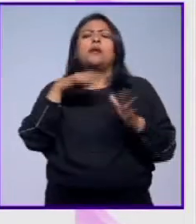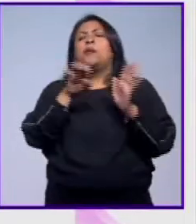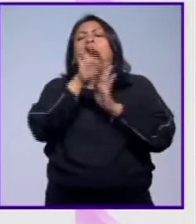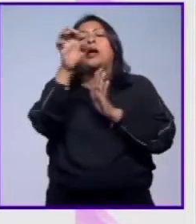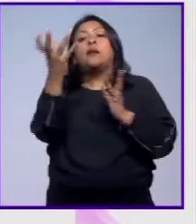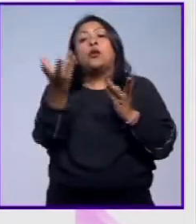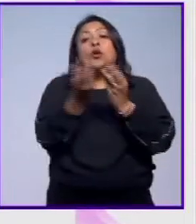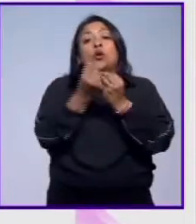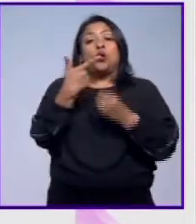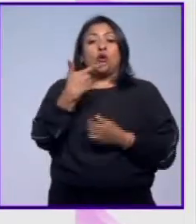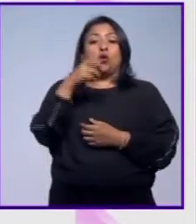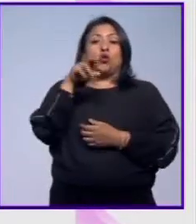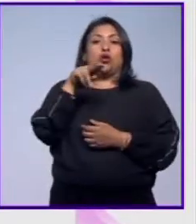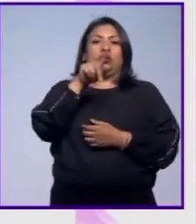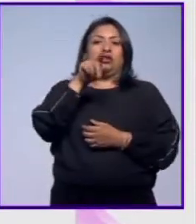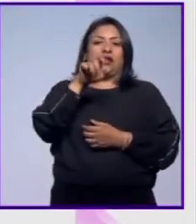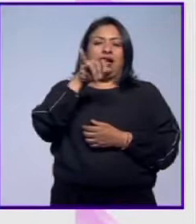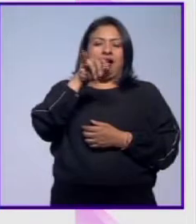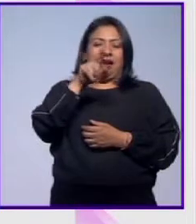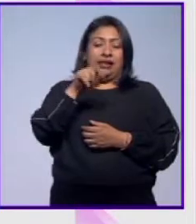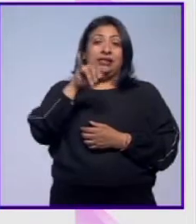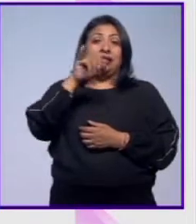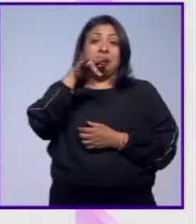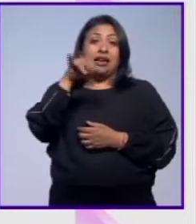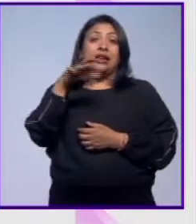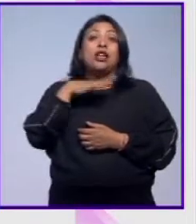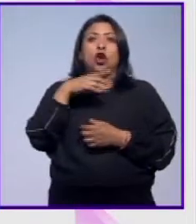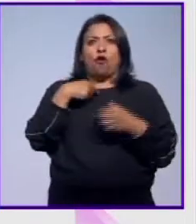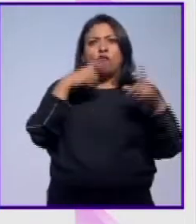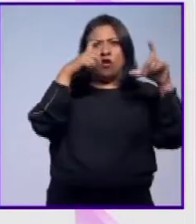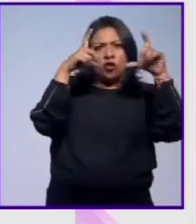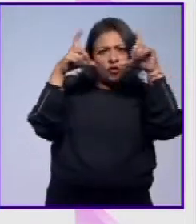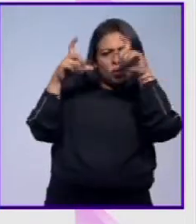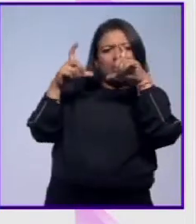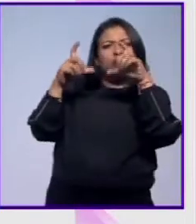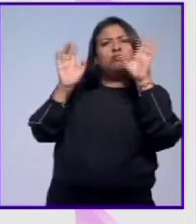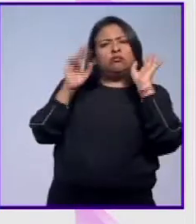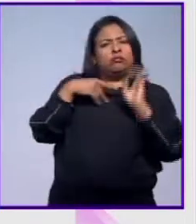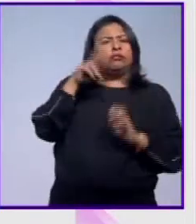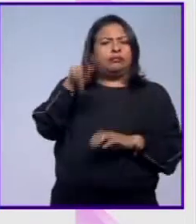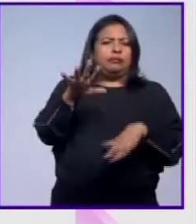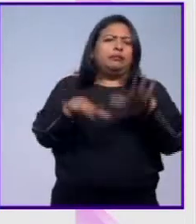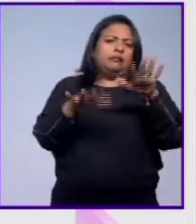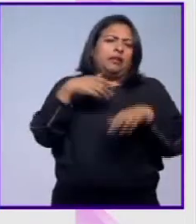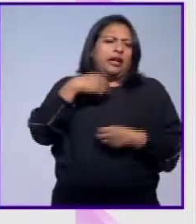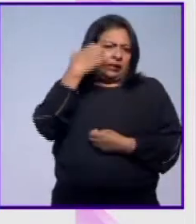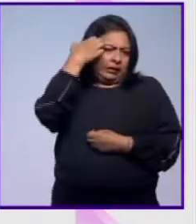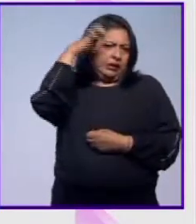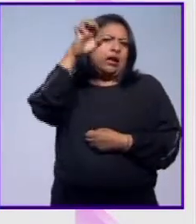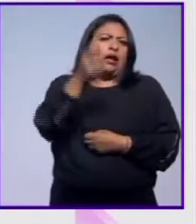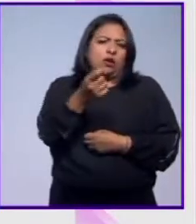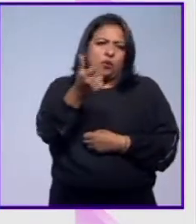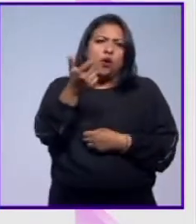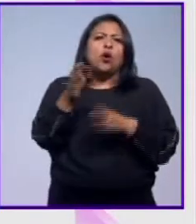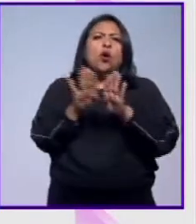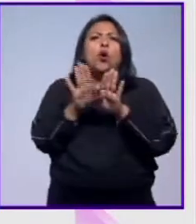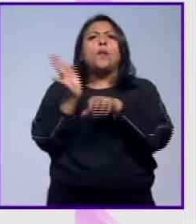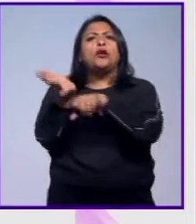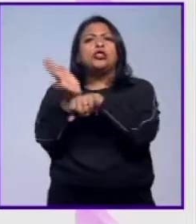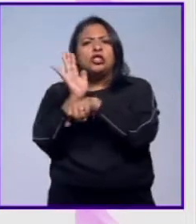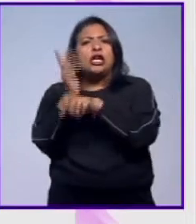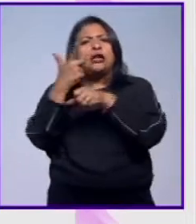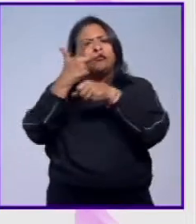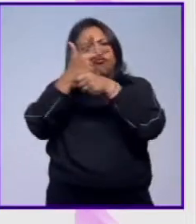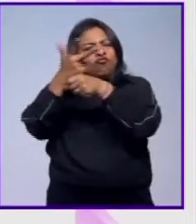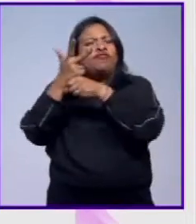González Señorito en Babel, haciendo yo fotos. Y no te digo que no extrañe un poquito el hacer cine, pero